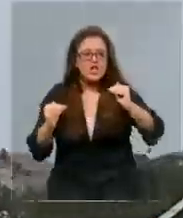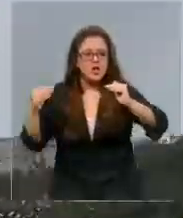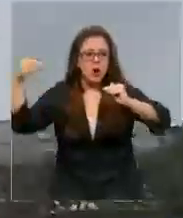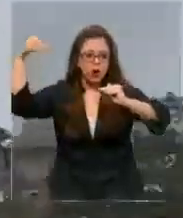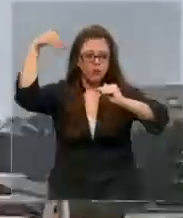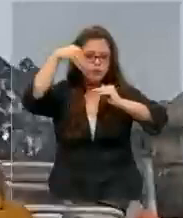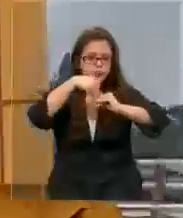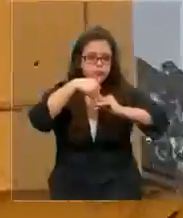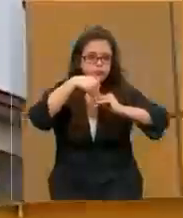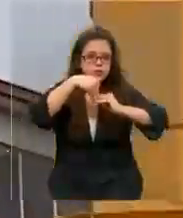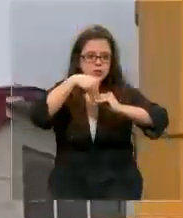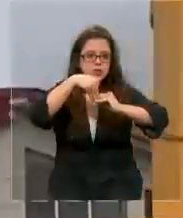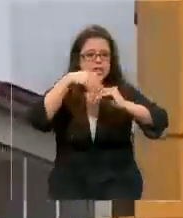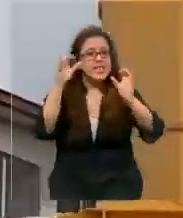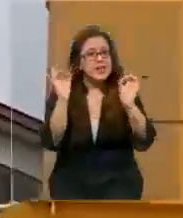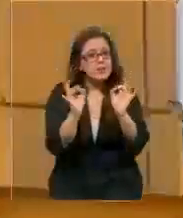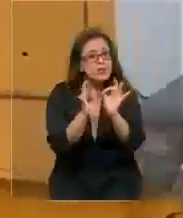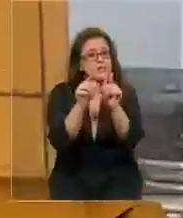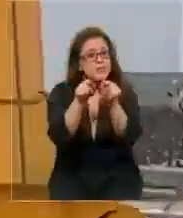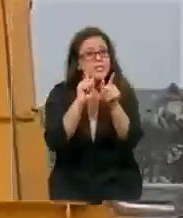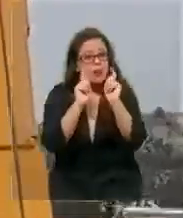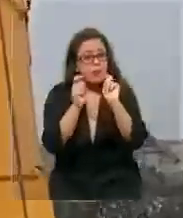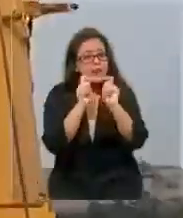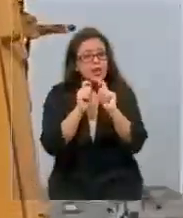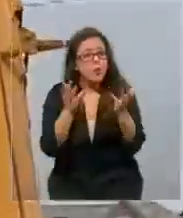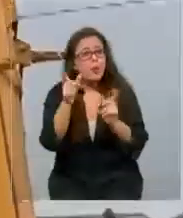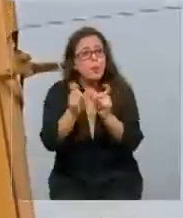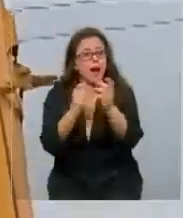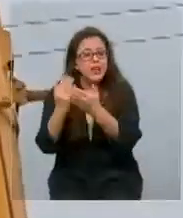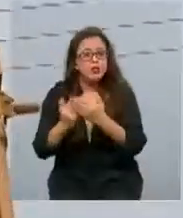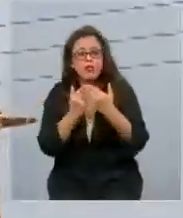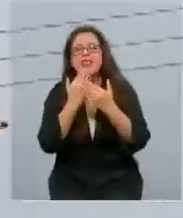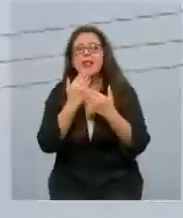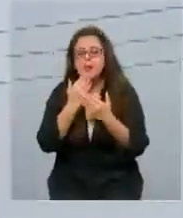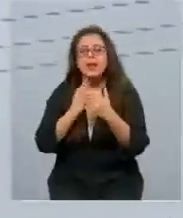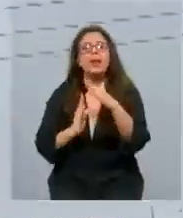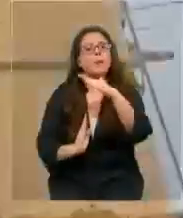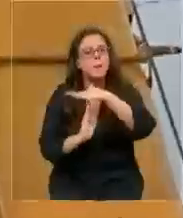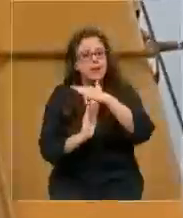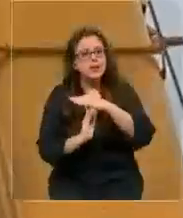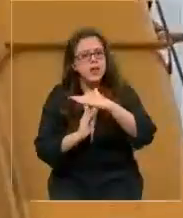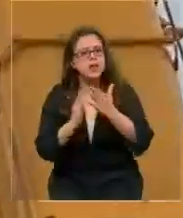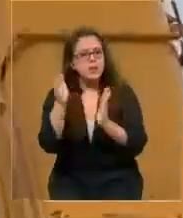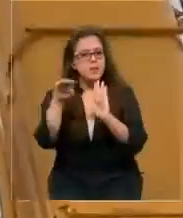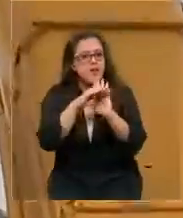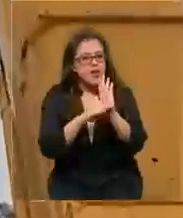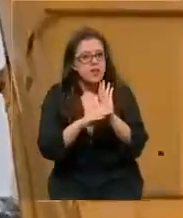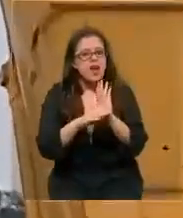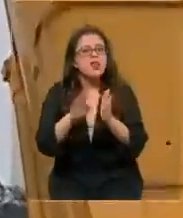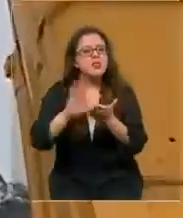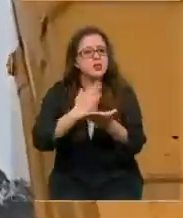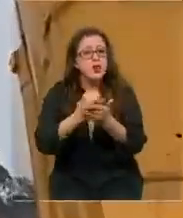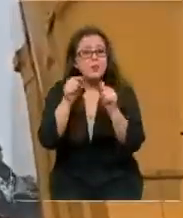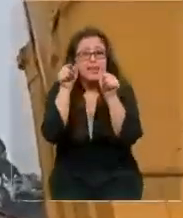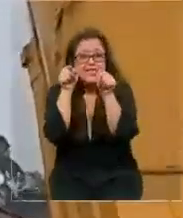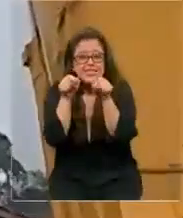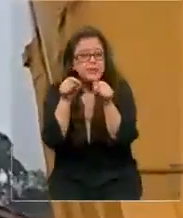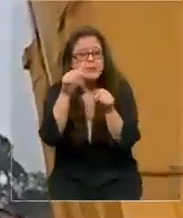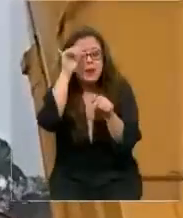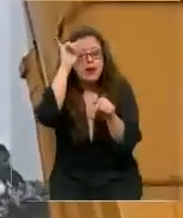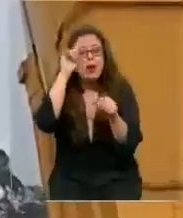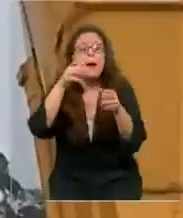colegio con el peligro que eso podía revestir también para los alumnos. Y queda pendiente las medidas de seguridad para evitar que un accidente como este vuelva a repetirse